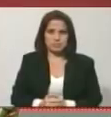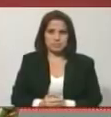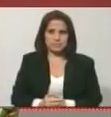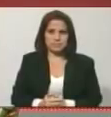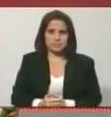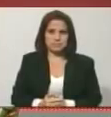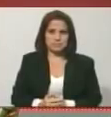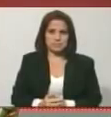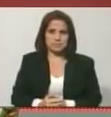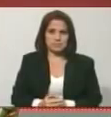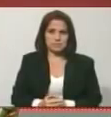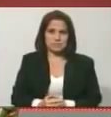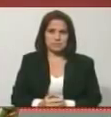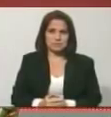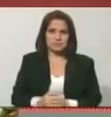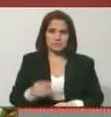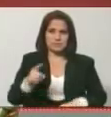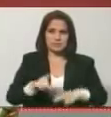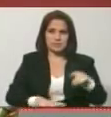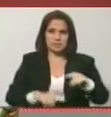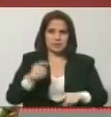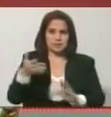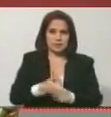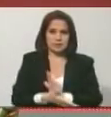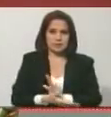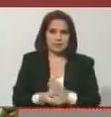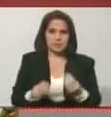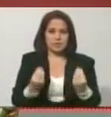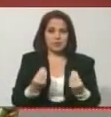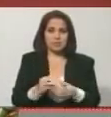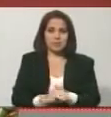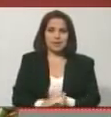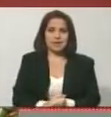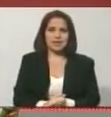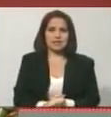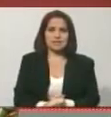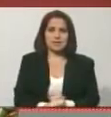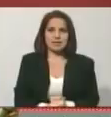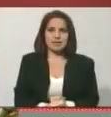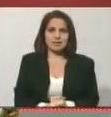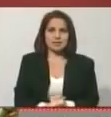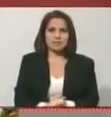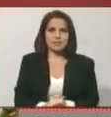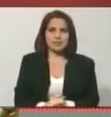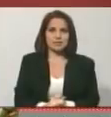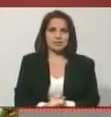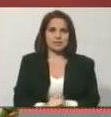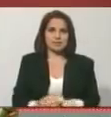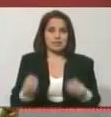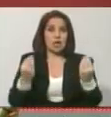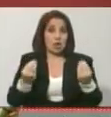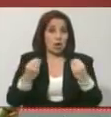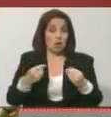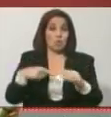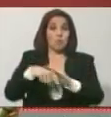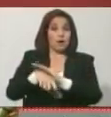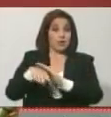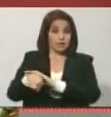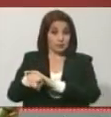Cargados de inmoralidad. Ellos destrozaron esa institución. Está comida por dentro.